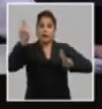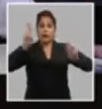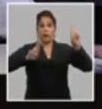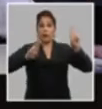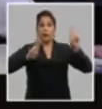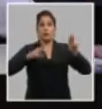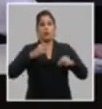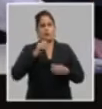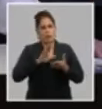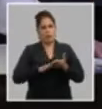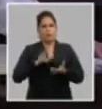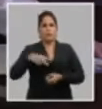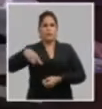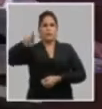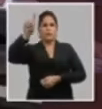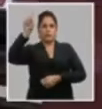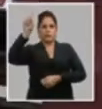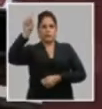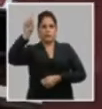que levanten la mano.